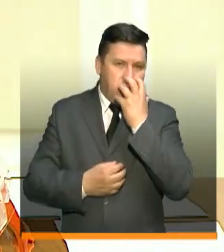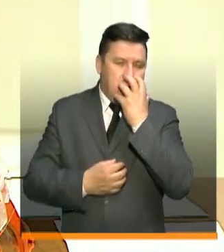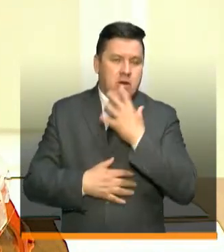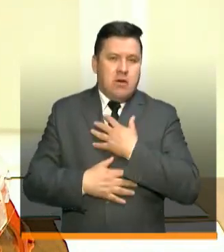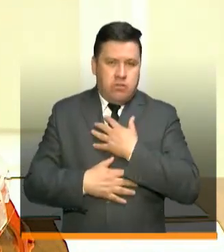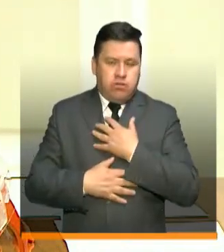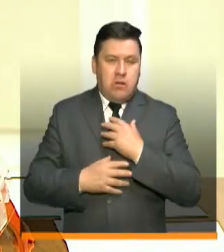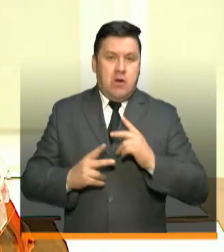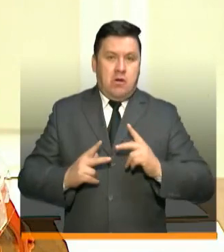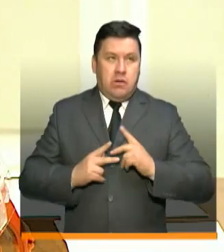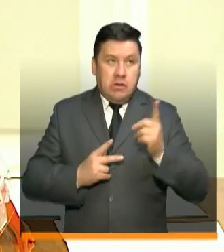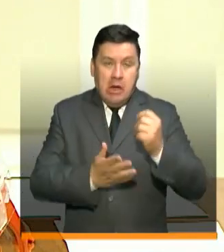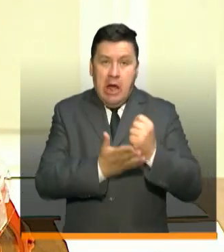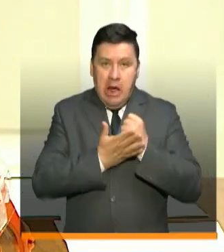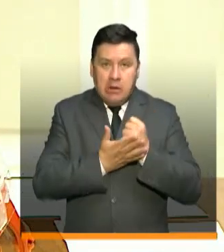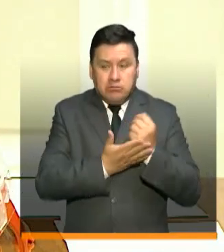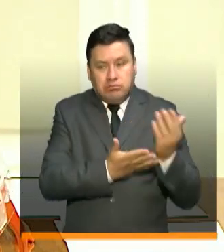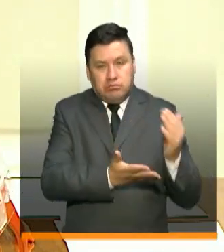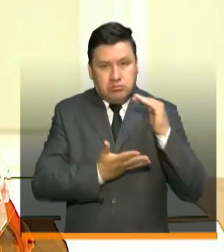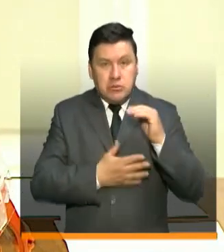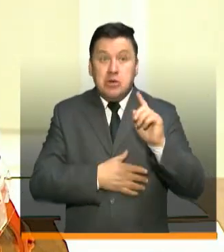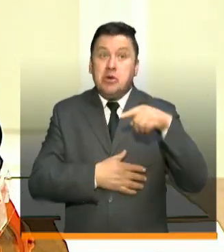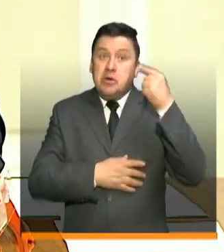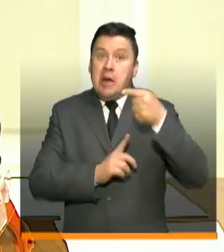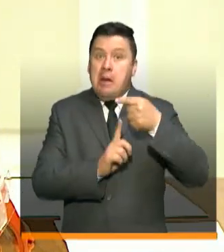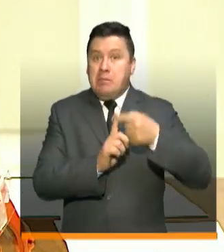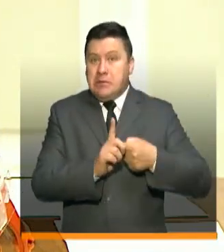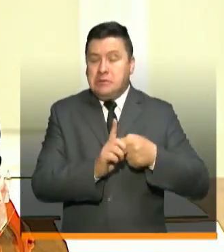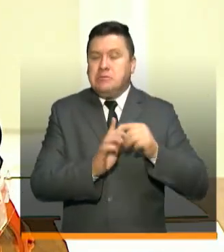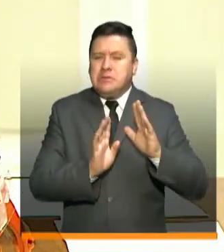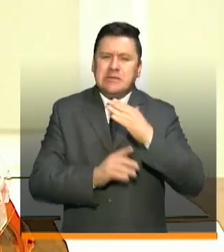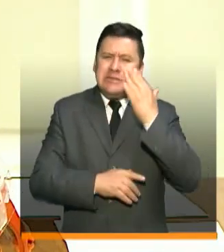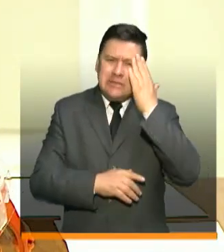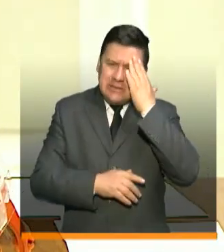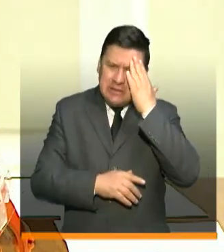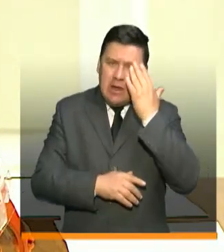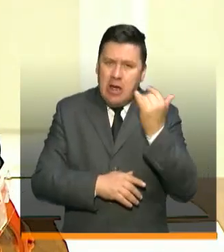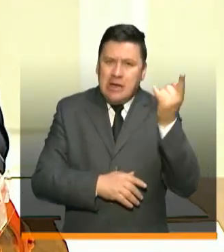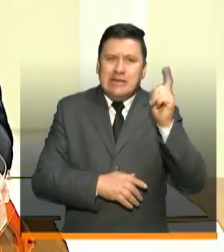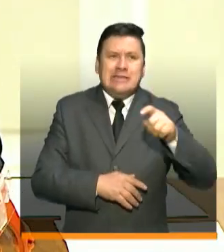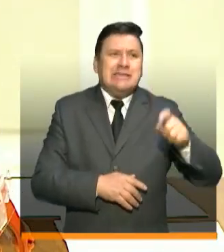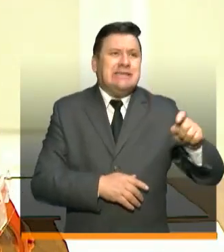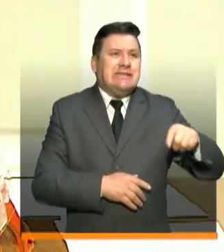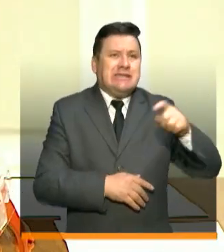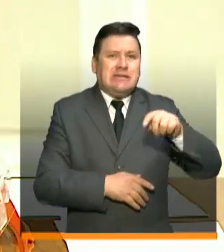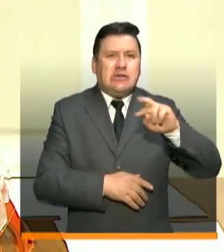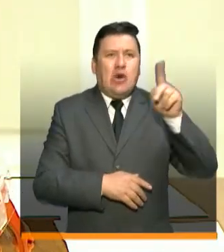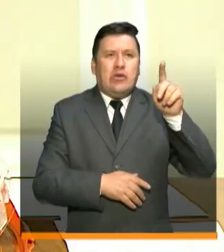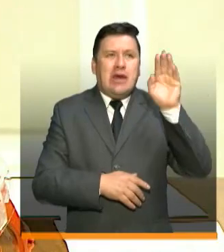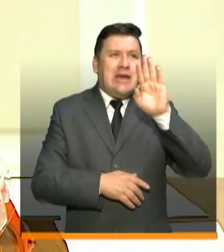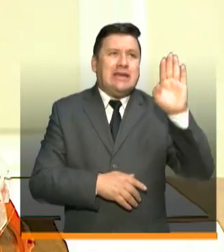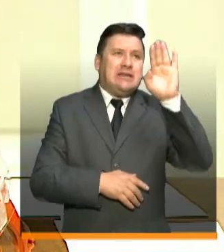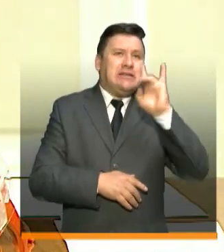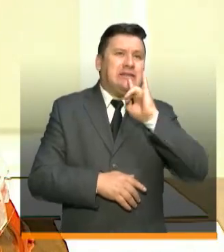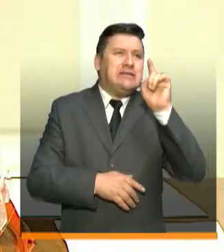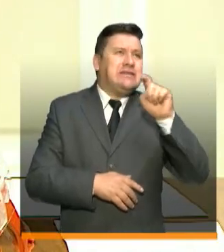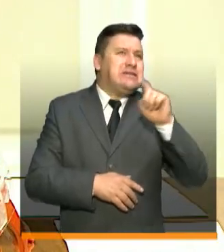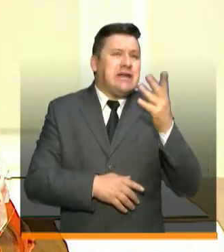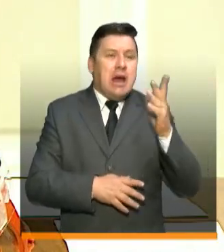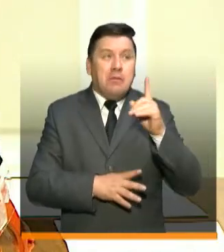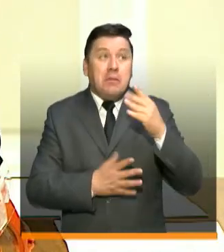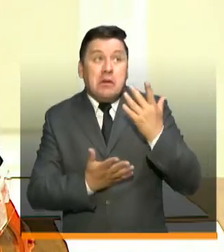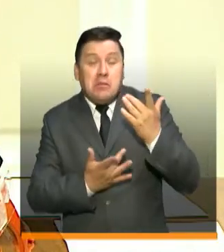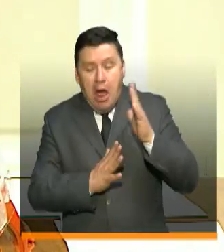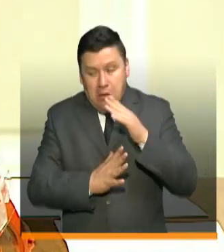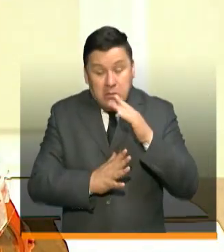donde esperamos también en el curso del próximo mes, porque sabemos que también ellos tienen necesidades en otros estados y recibiendo ese